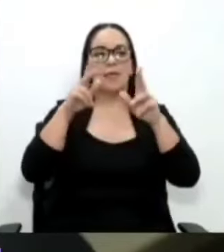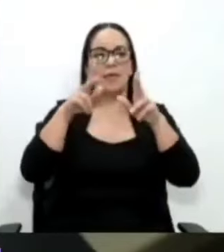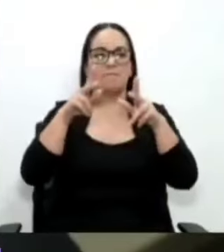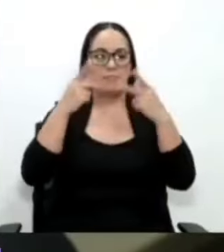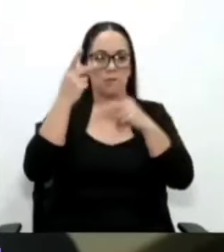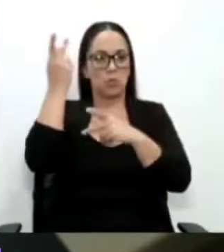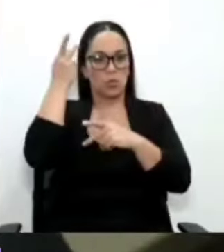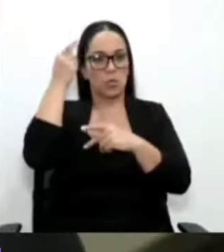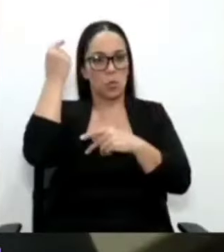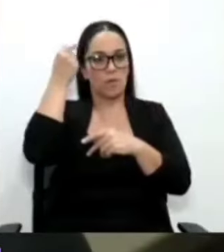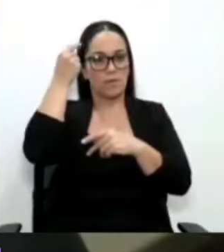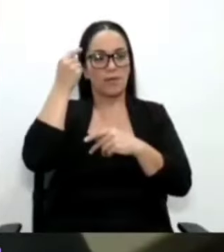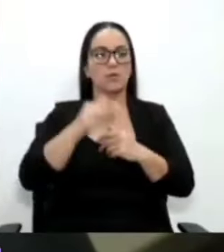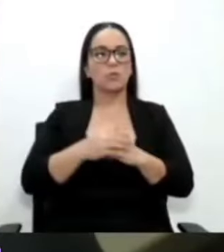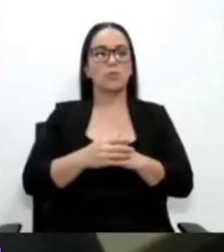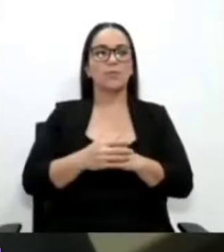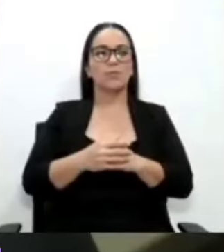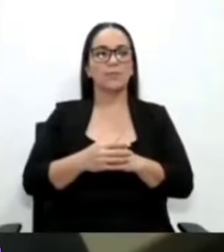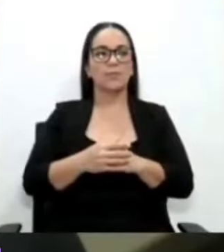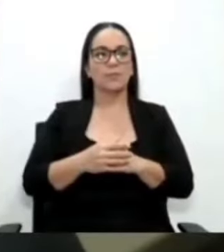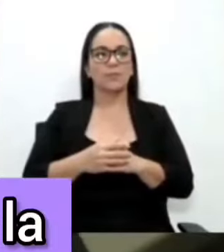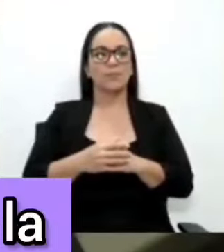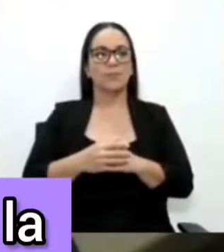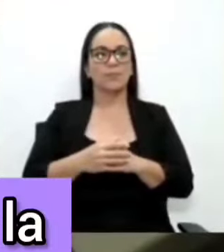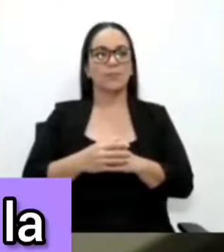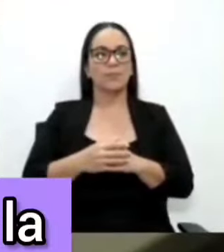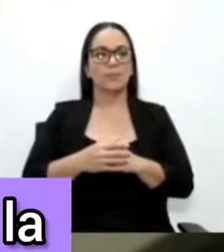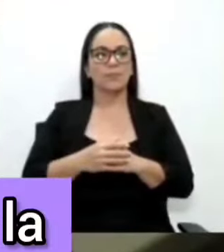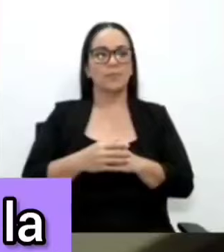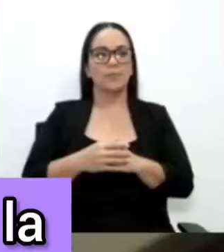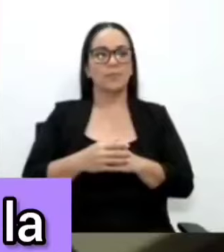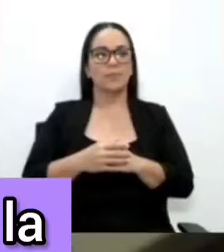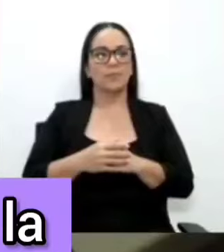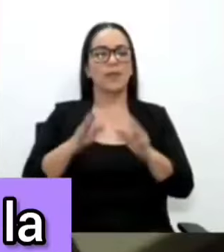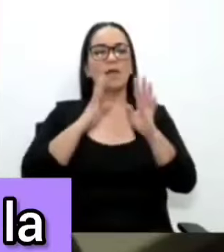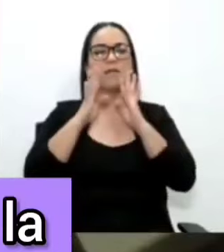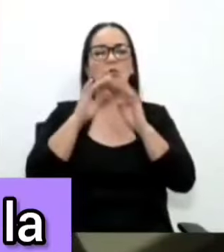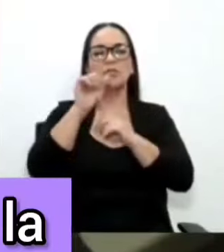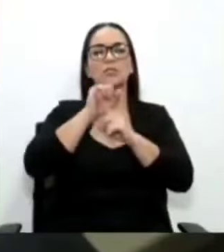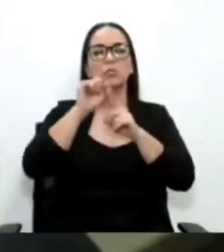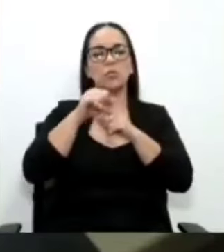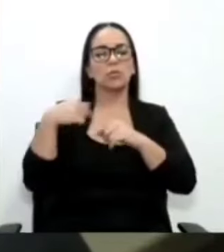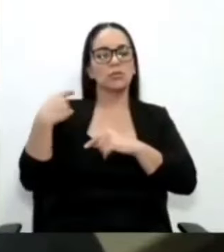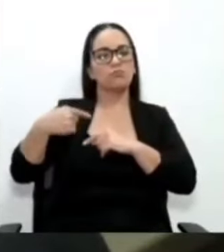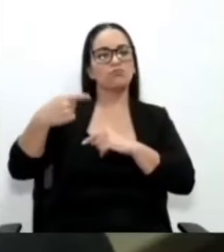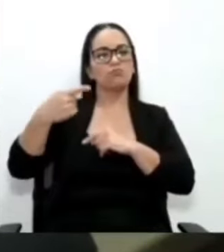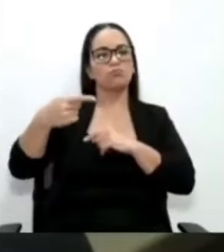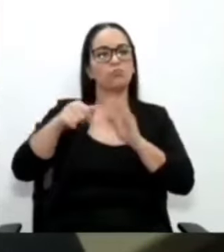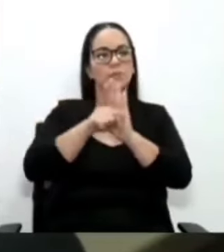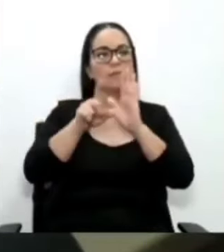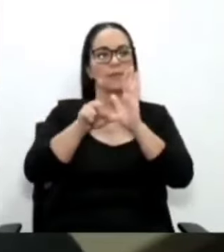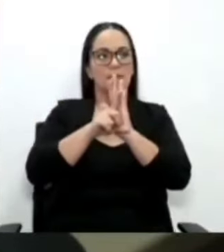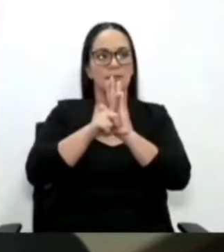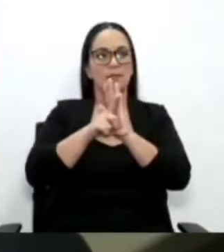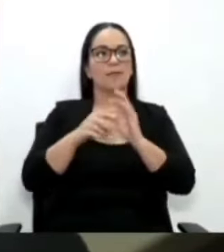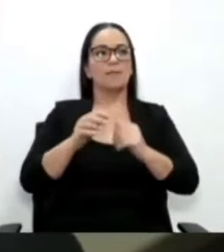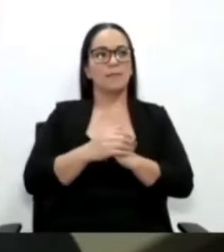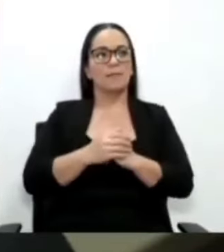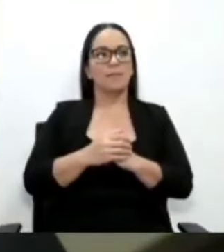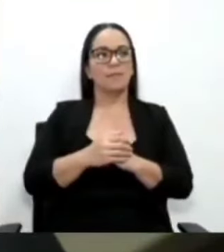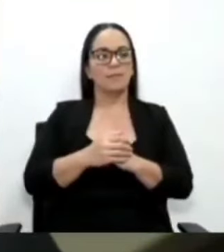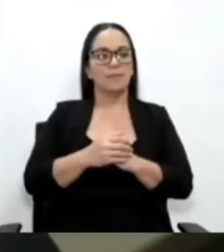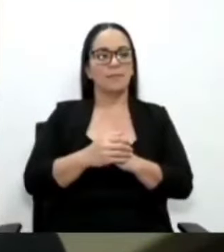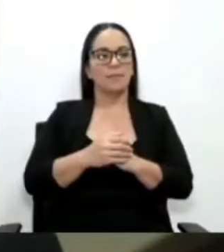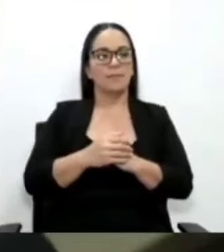a raíz también de situaciones que se han venido presentando en la Asamblea Legislativa, mi pregunta es para usted y para doña Cindy